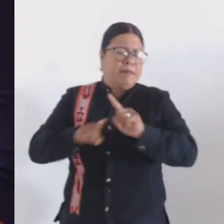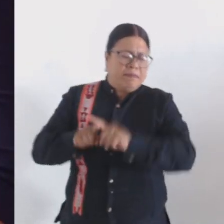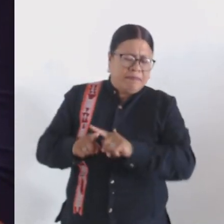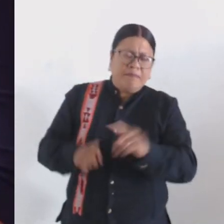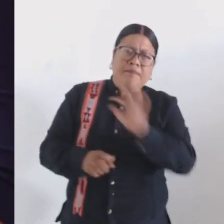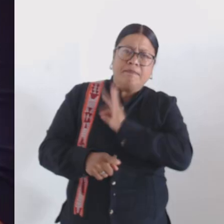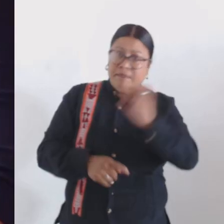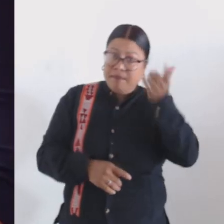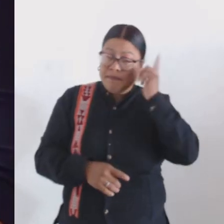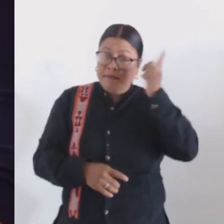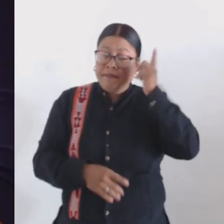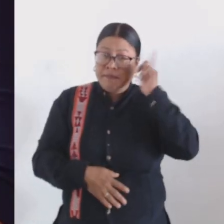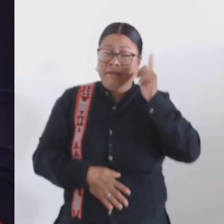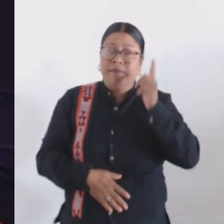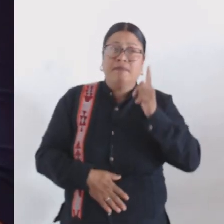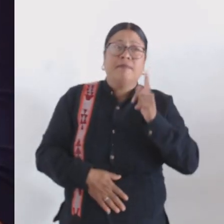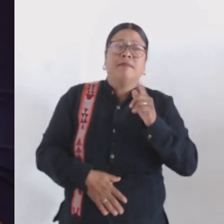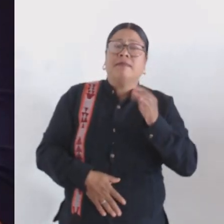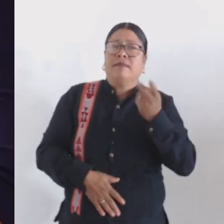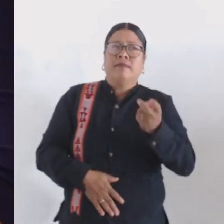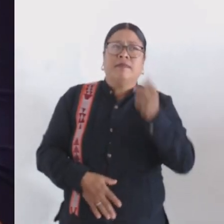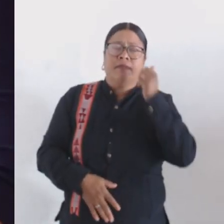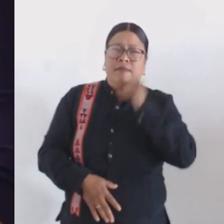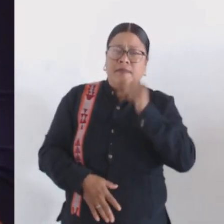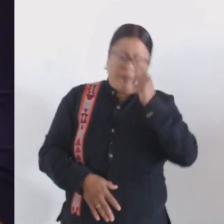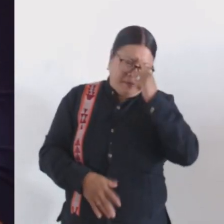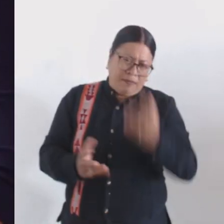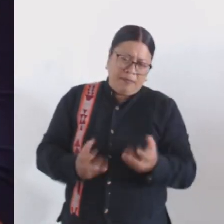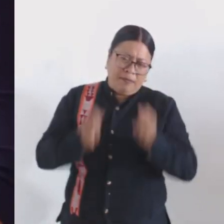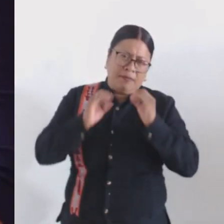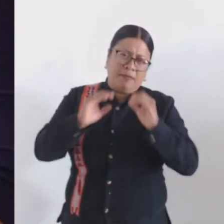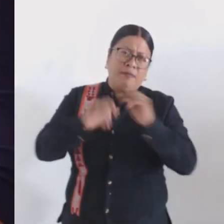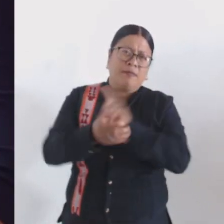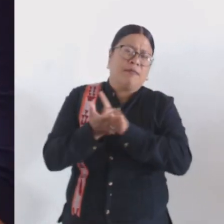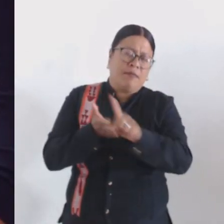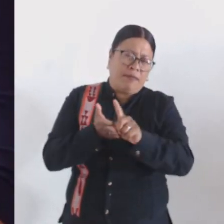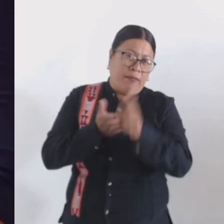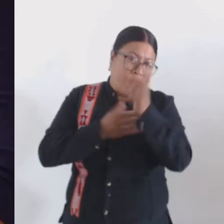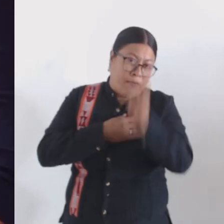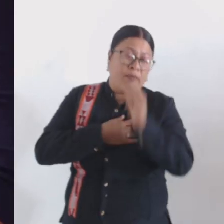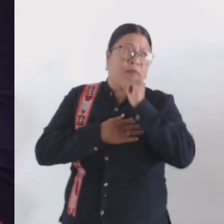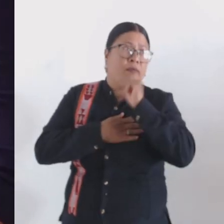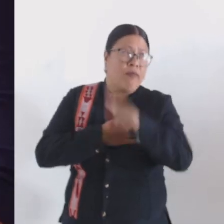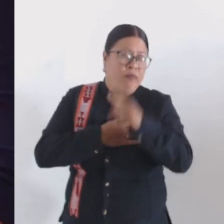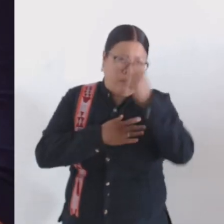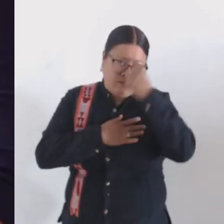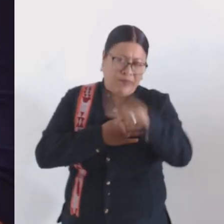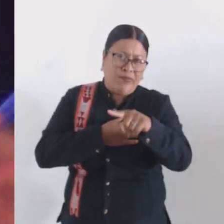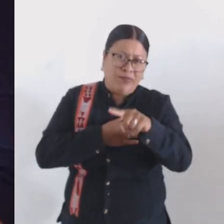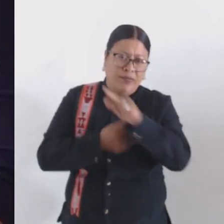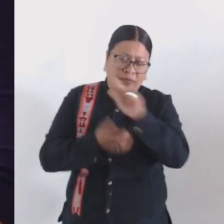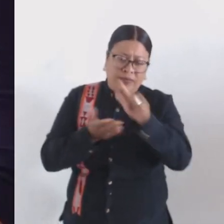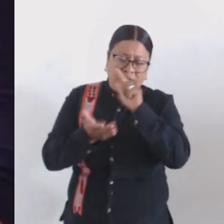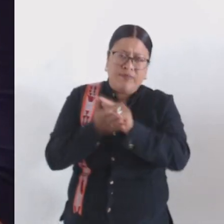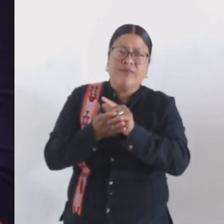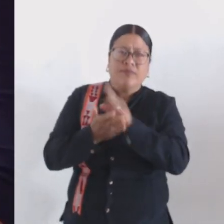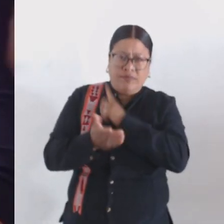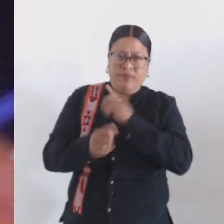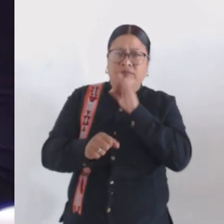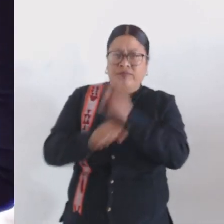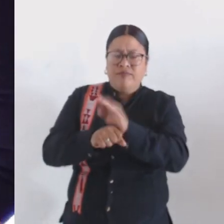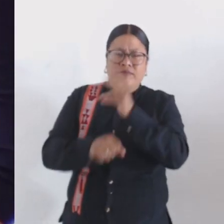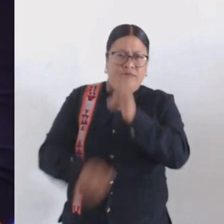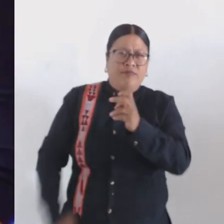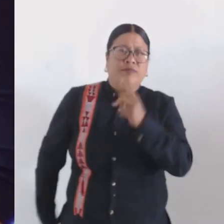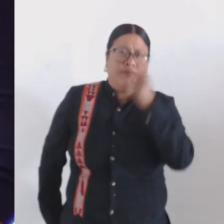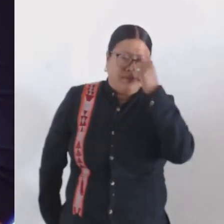momento tener como siempre a salvo los derechos, pero sobre todo el que le apostemos a las leyes para poder